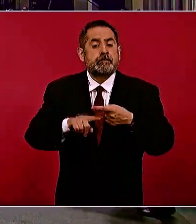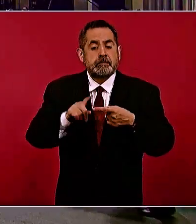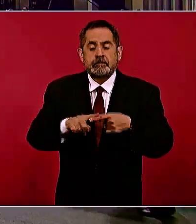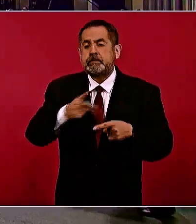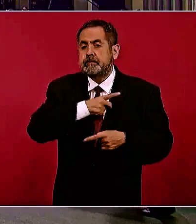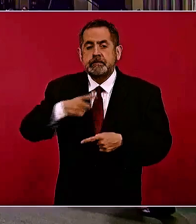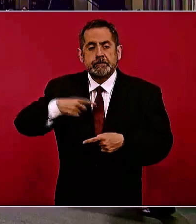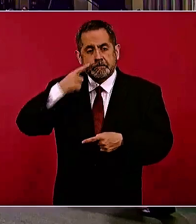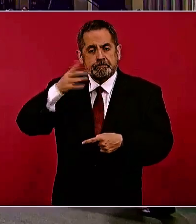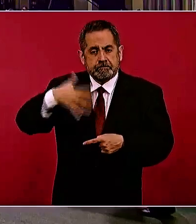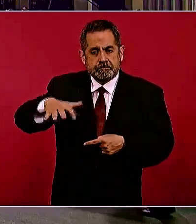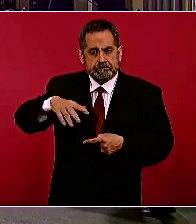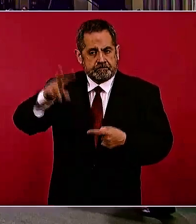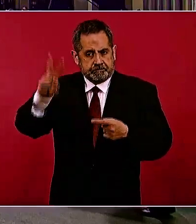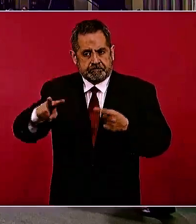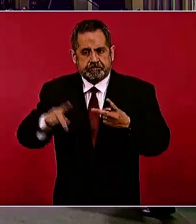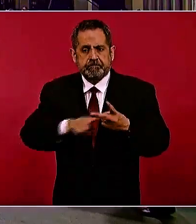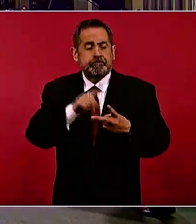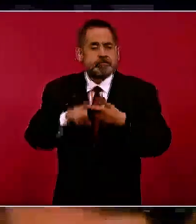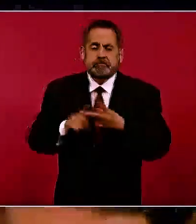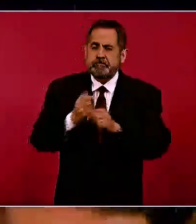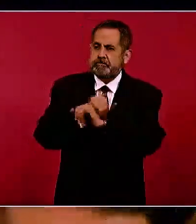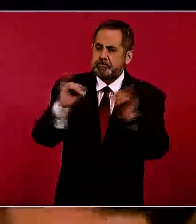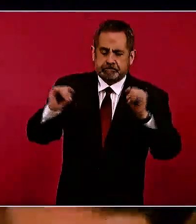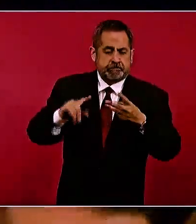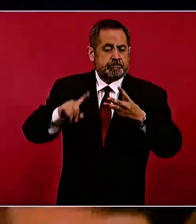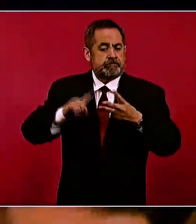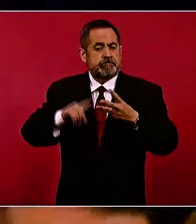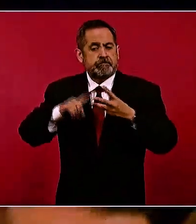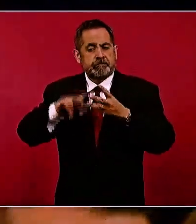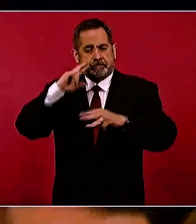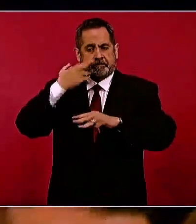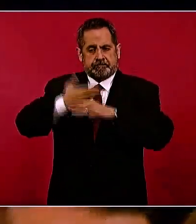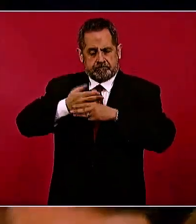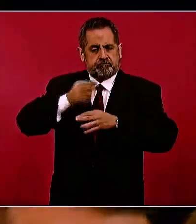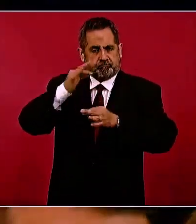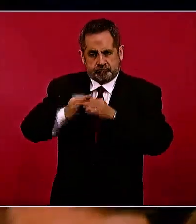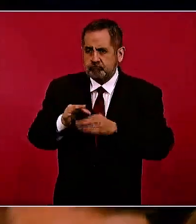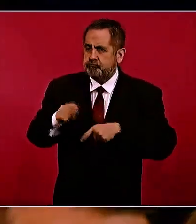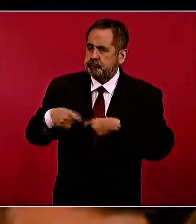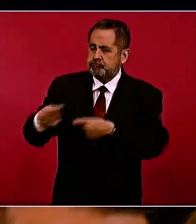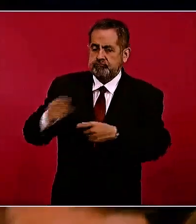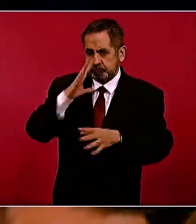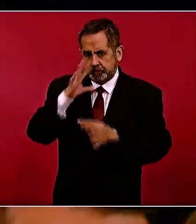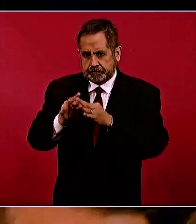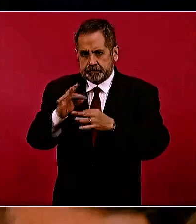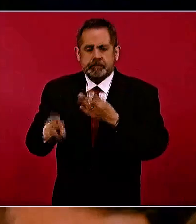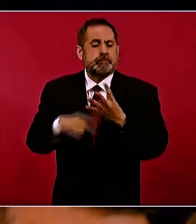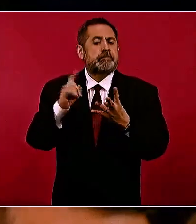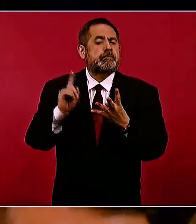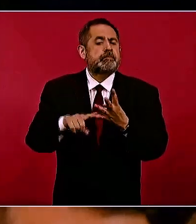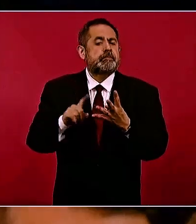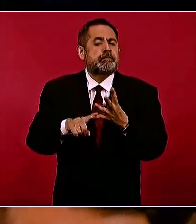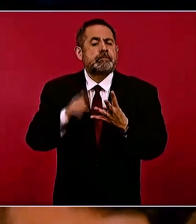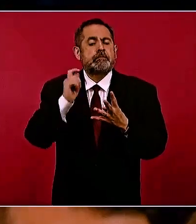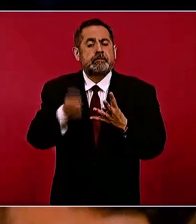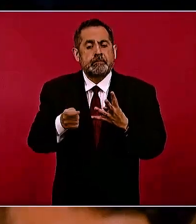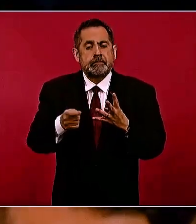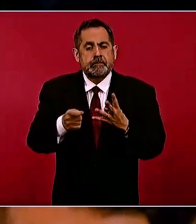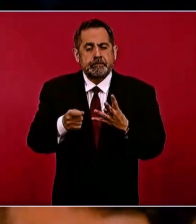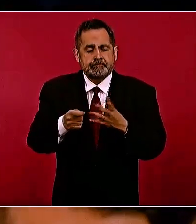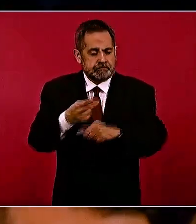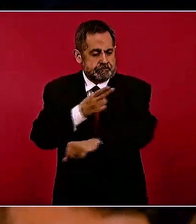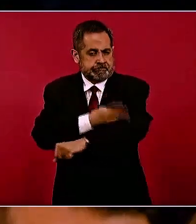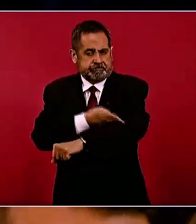la verdad, el otro es la independencia, el otro es la responsabilidad social y el otro tiene que ver también con la